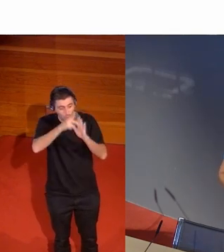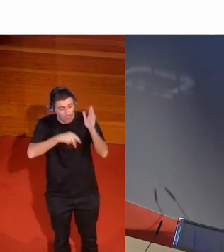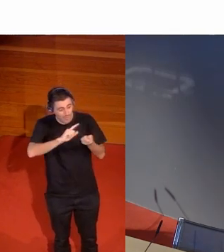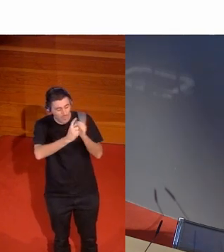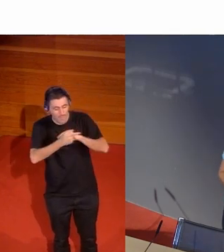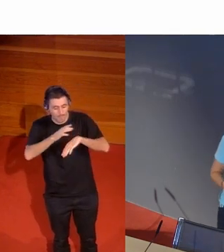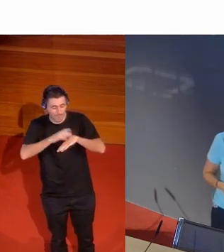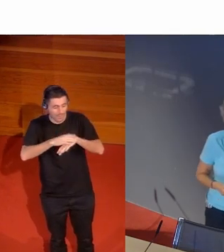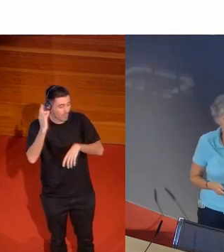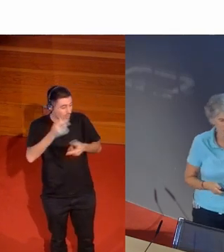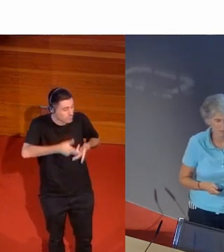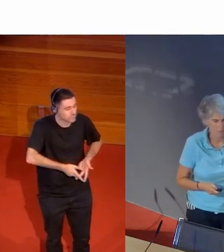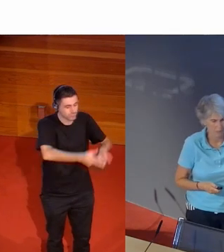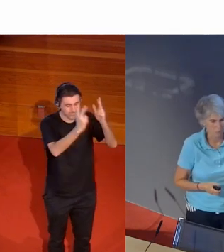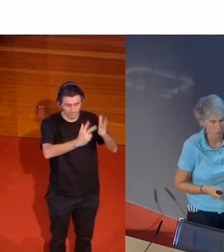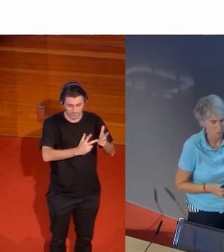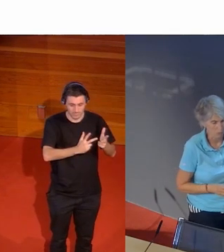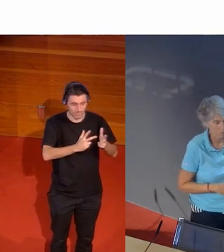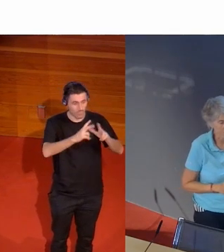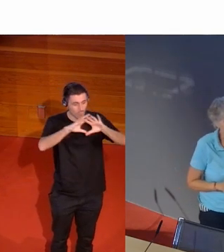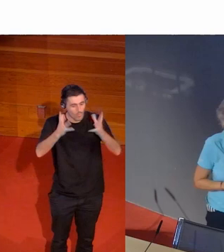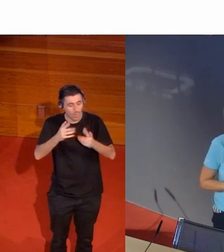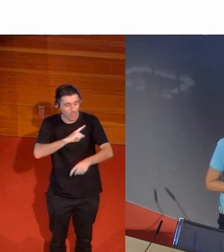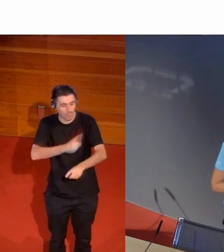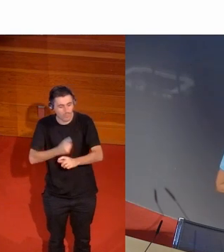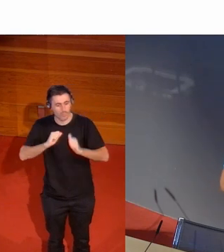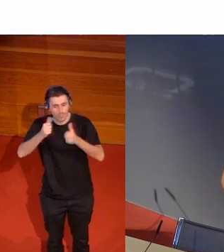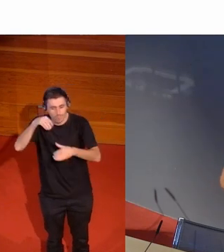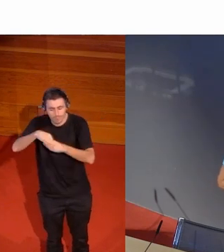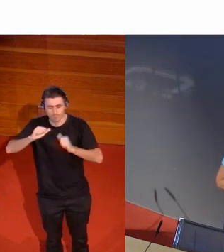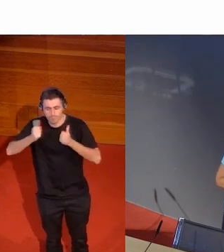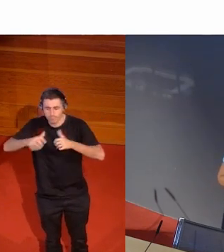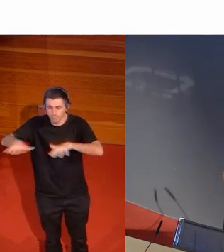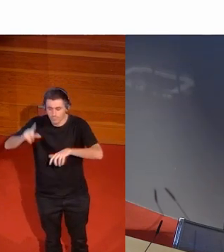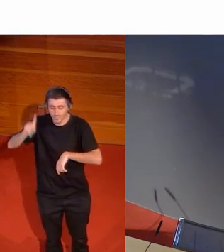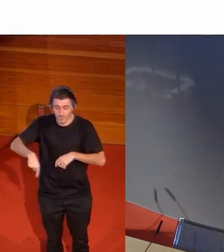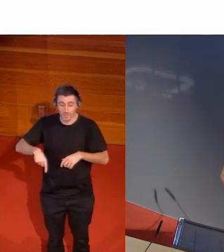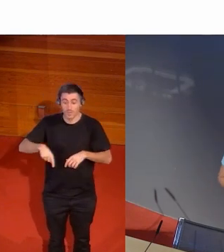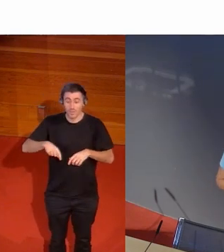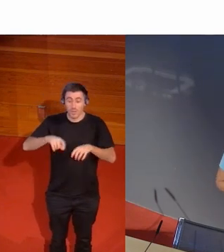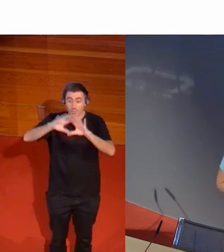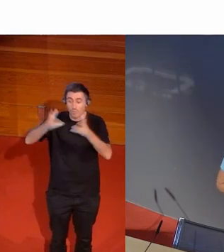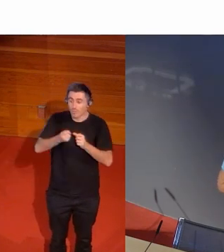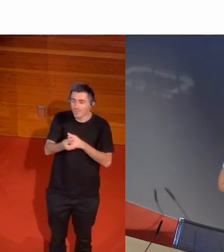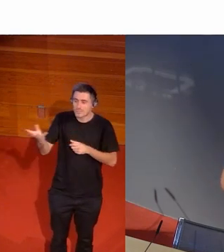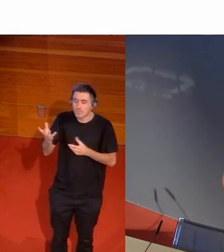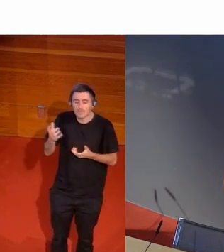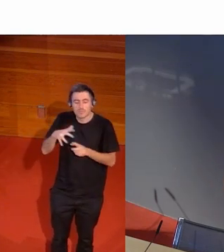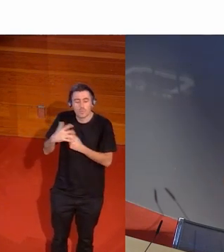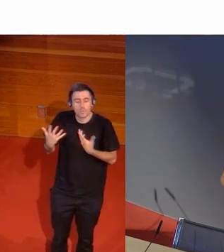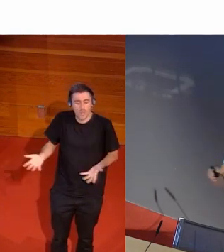permitir que las mujeres puedan participar en el mundo del deporte ¿qué pasa en el resto del mundo? pues en ese momento